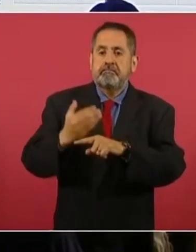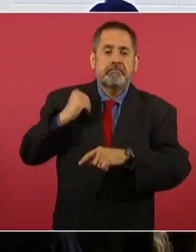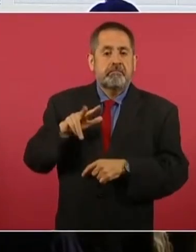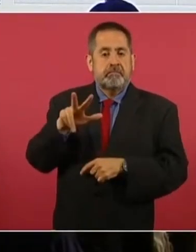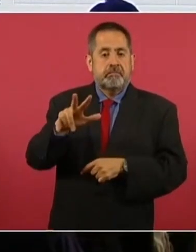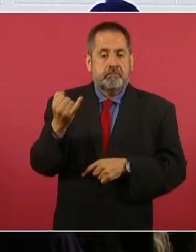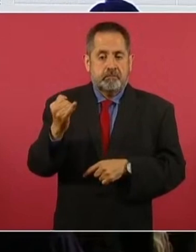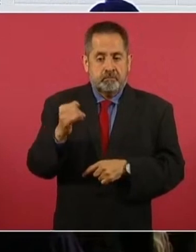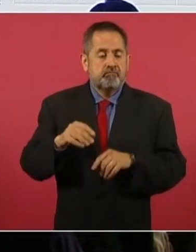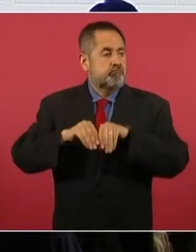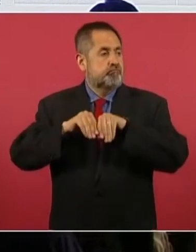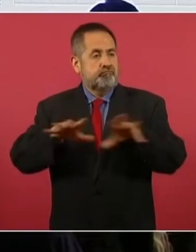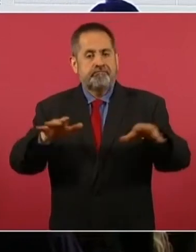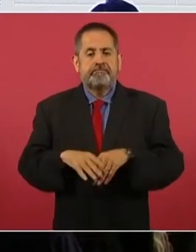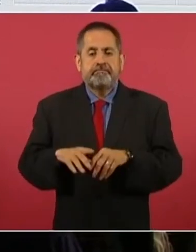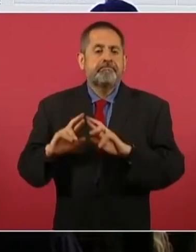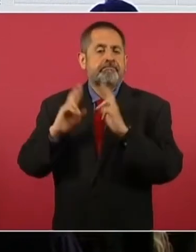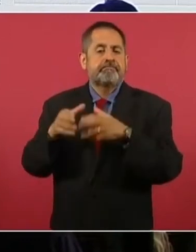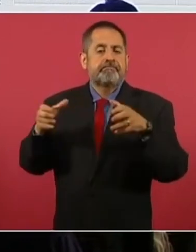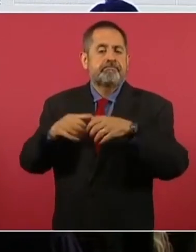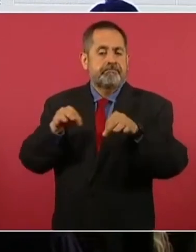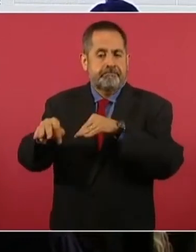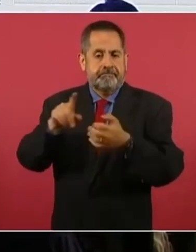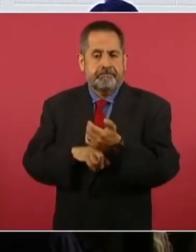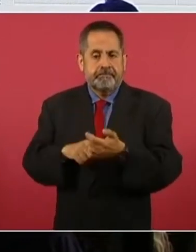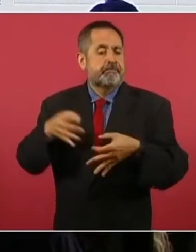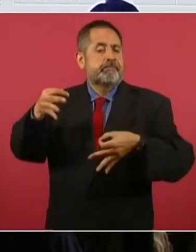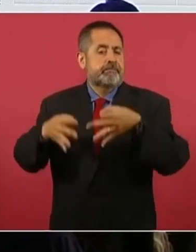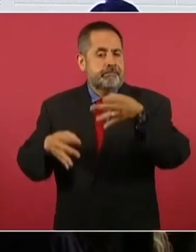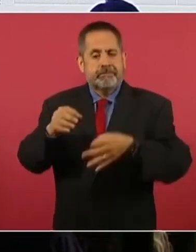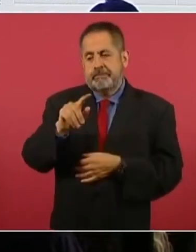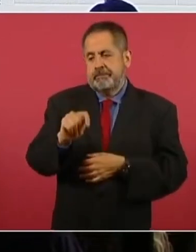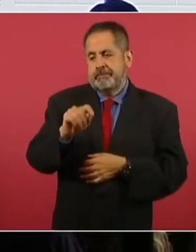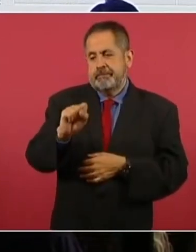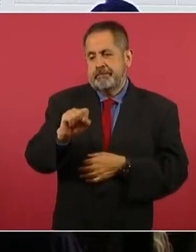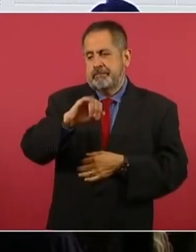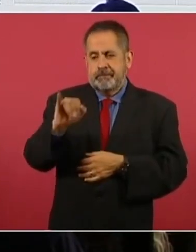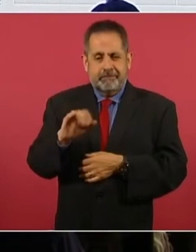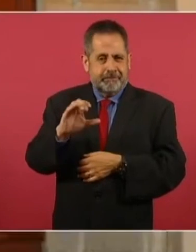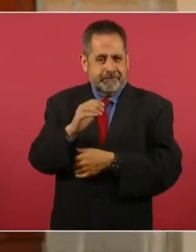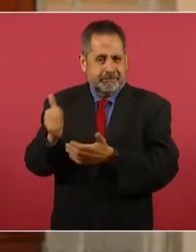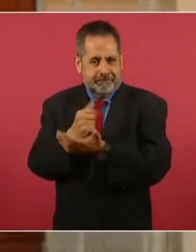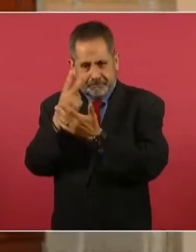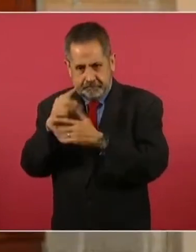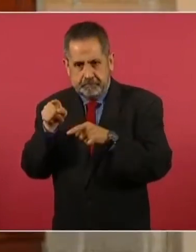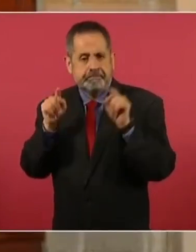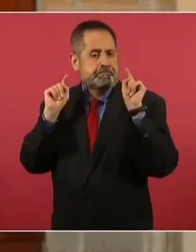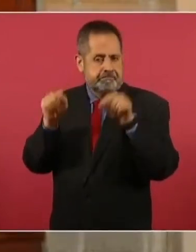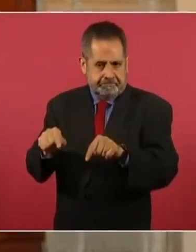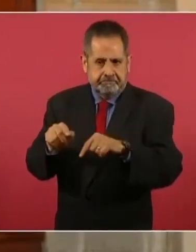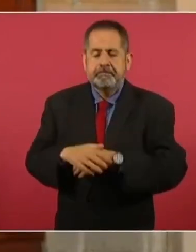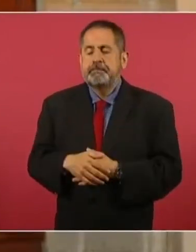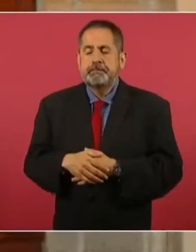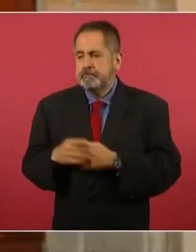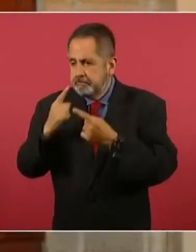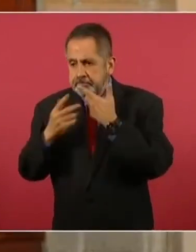en una reunión de trabajo en las instalaciones del Tribunal Superior de Justicia de la Ciudad de México en esta reunión participaron